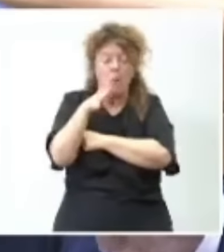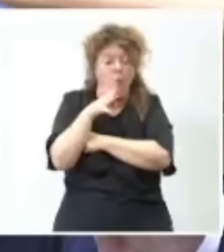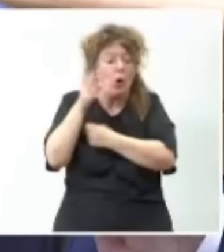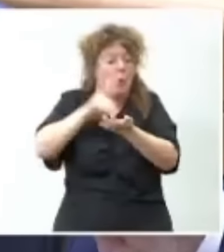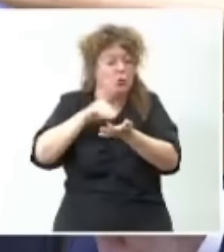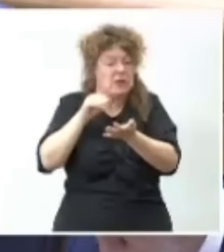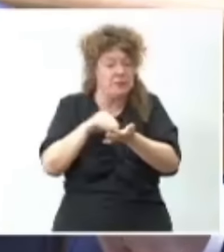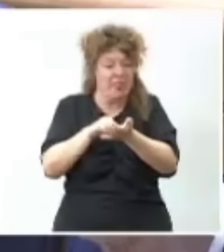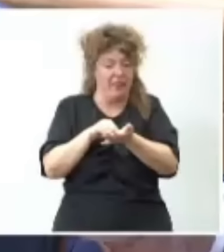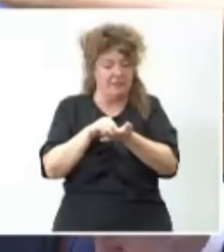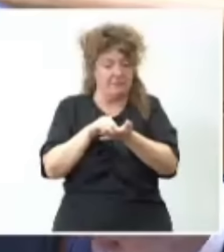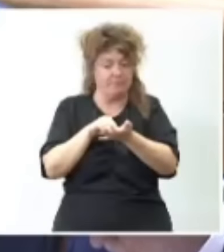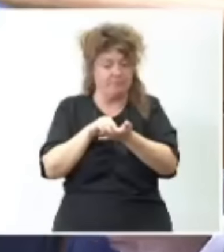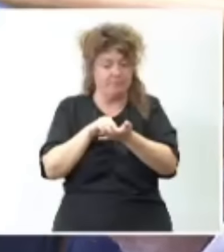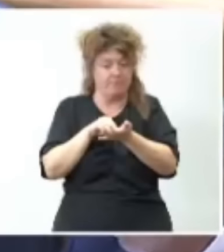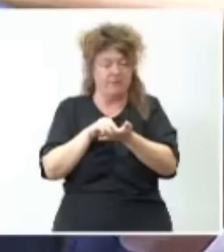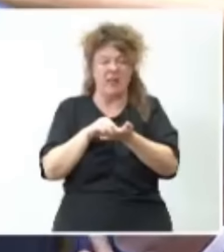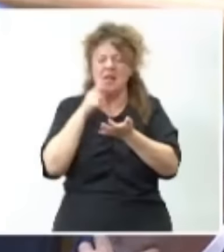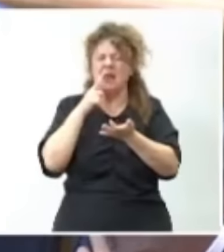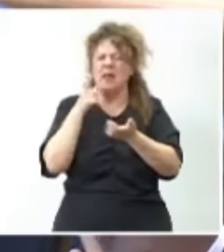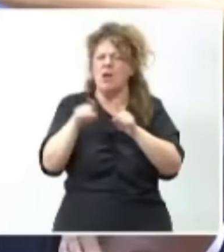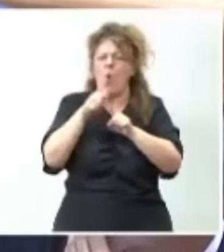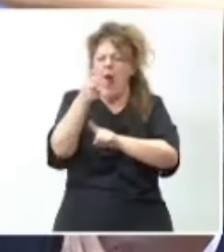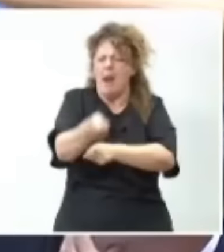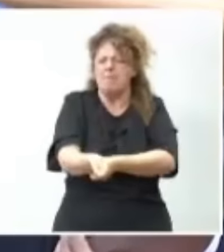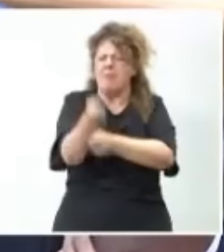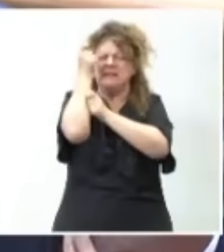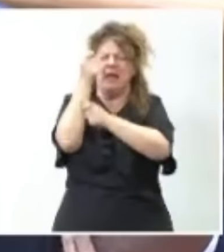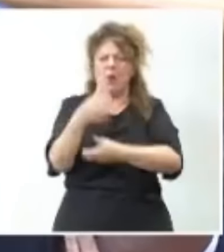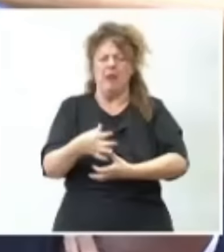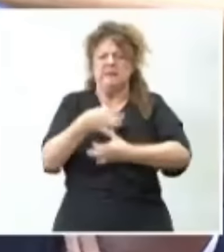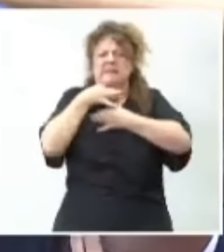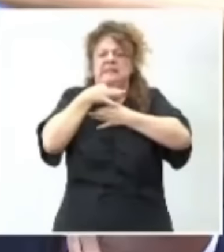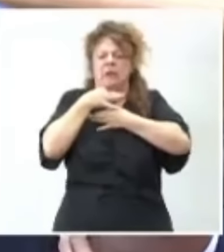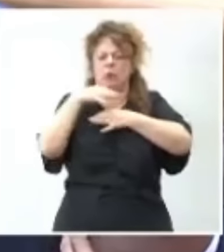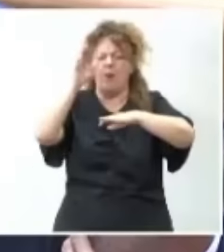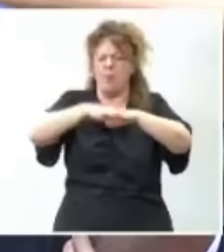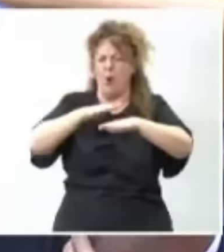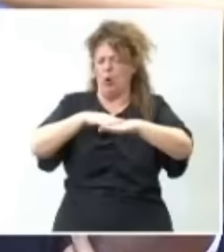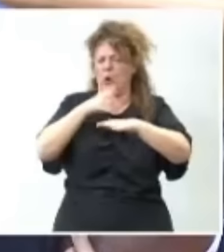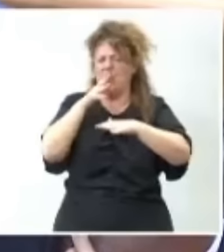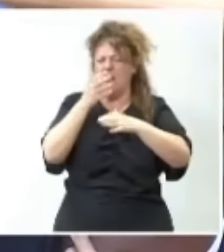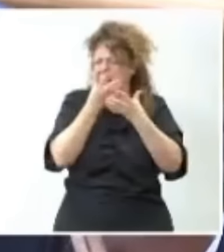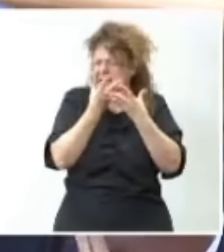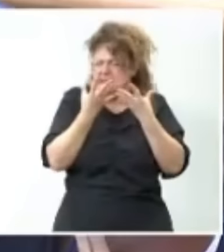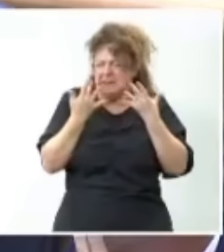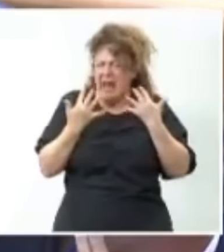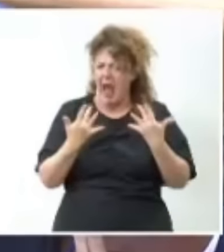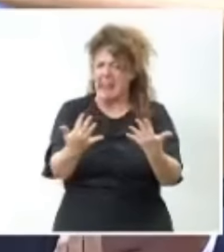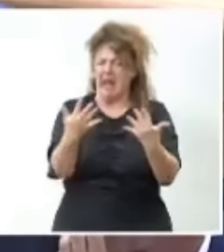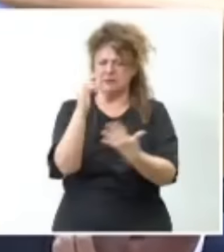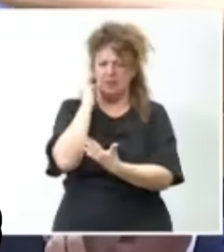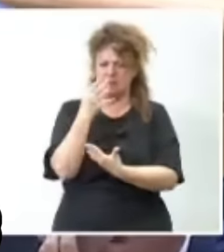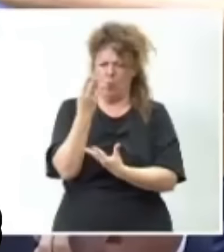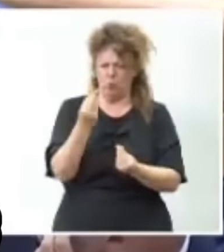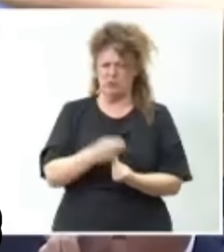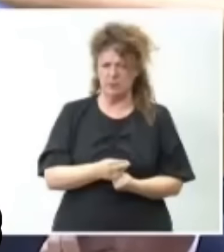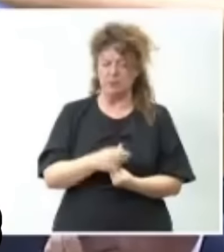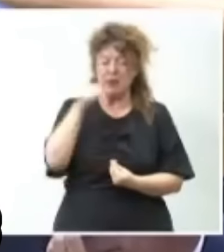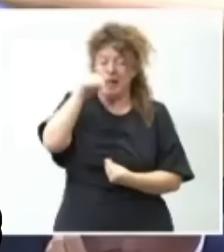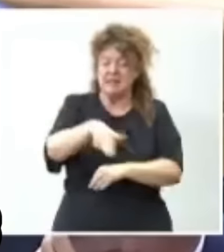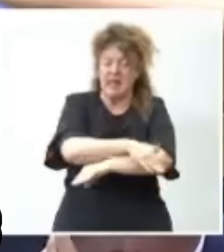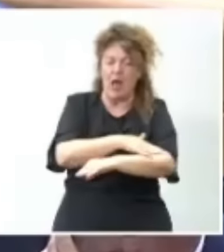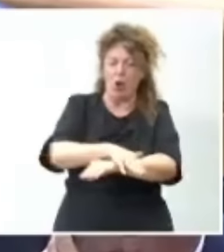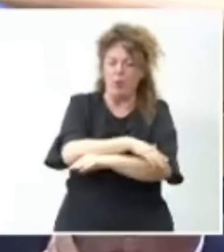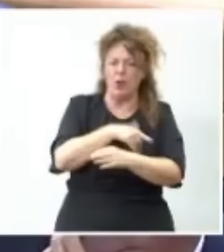ocasiones las artes de pesca se saturan por la cantidad de algas que se atrapan. Desde el gobierno estamos